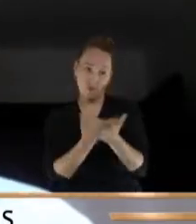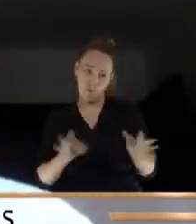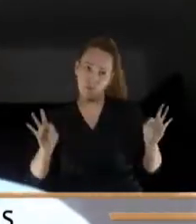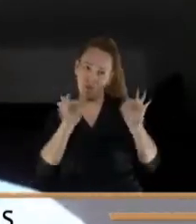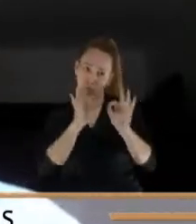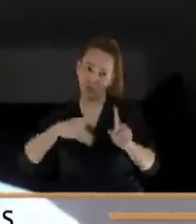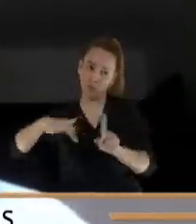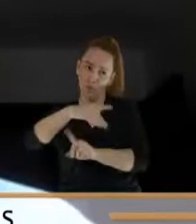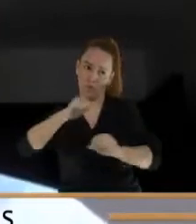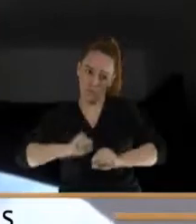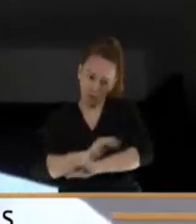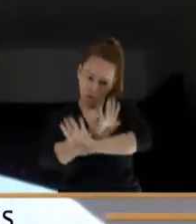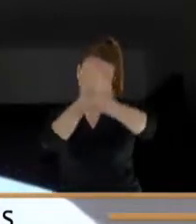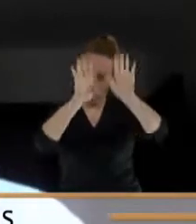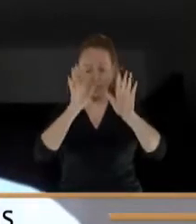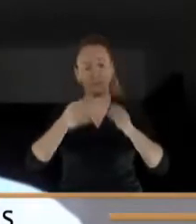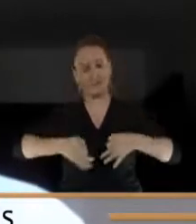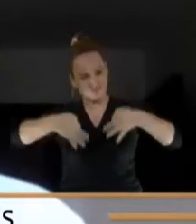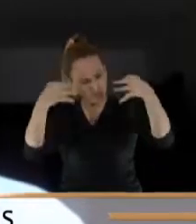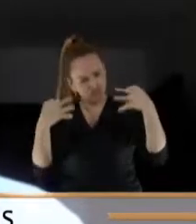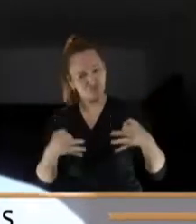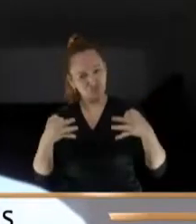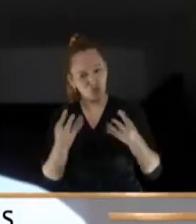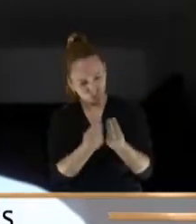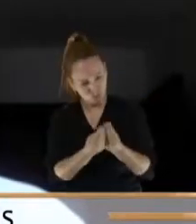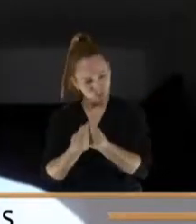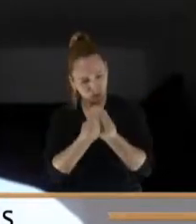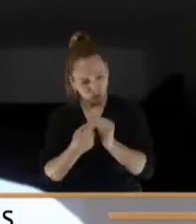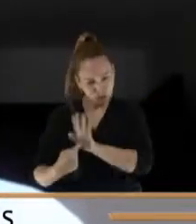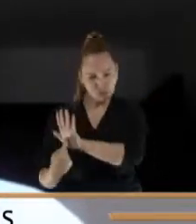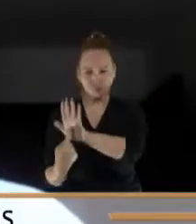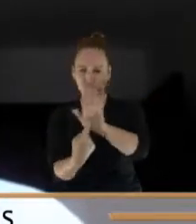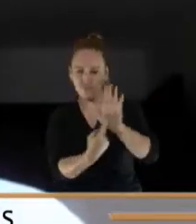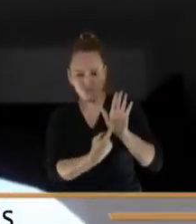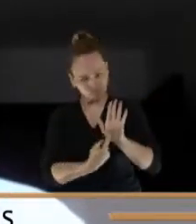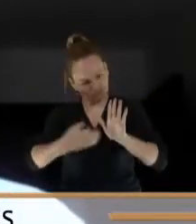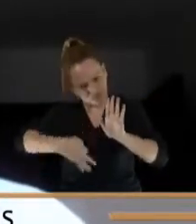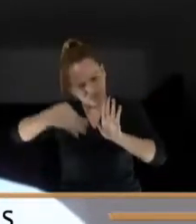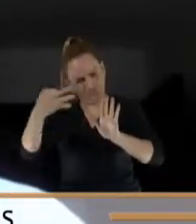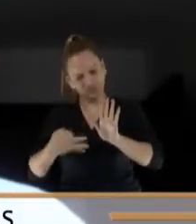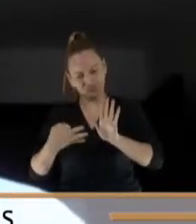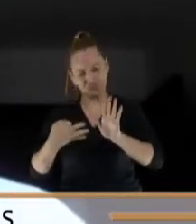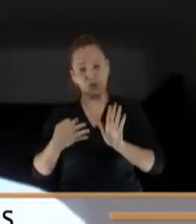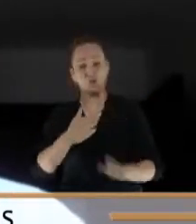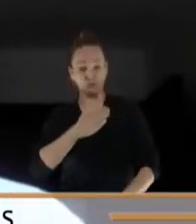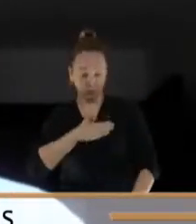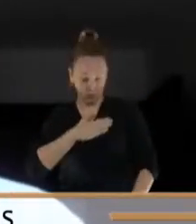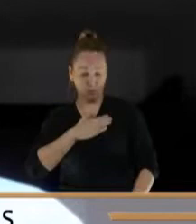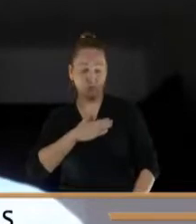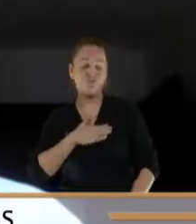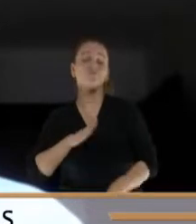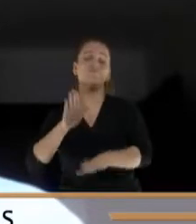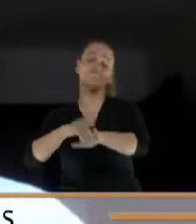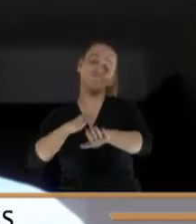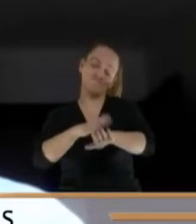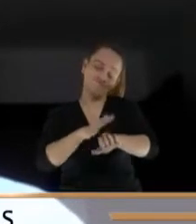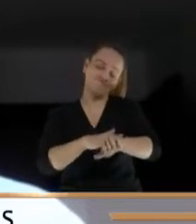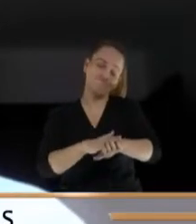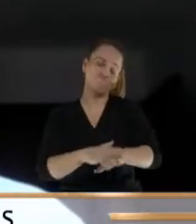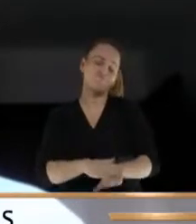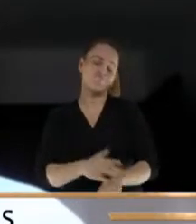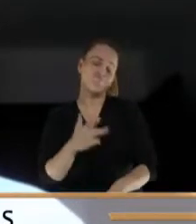en términos de la calidad de representación de los concejales. Luego, yo tengo que anunciar con tristeza,